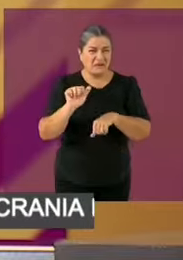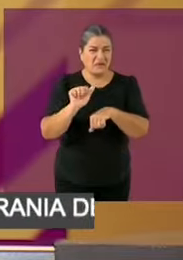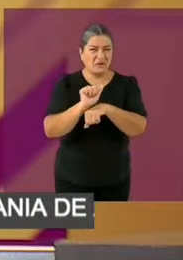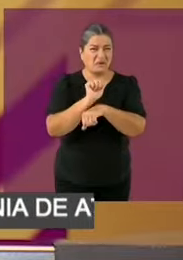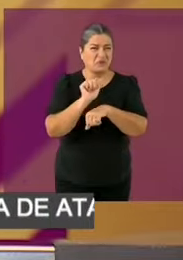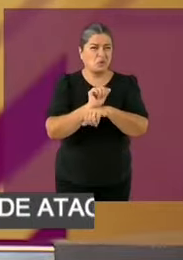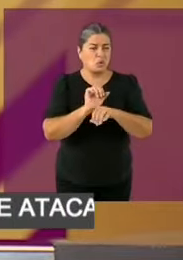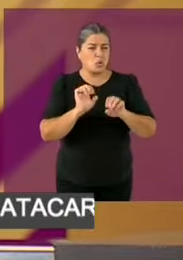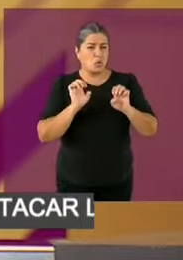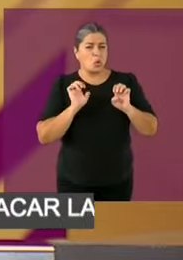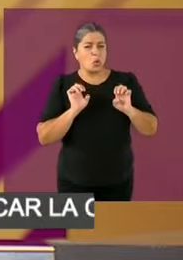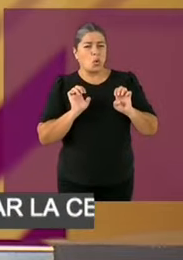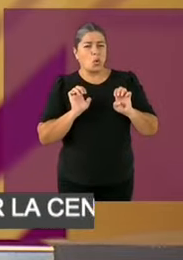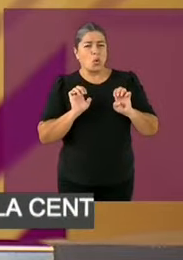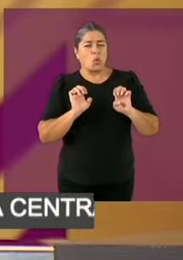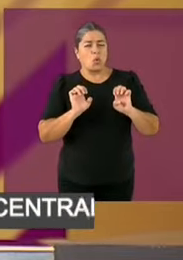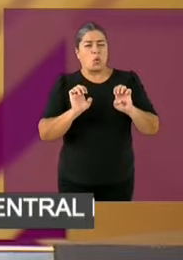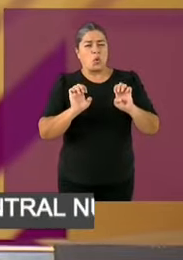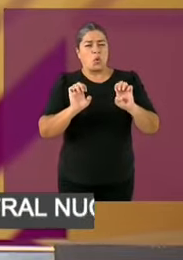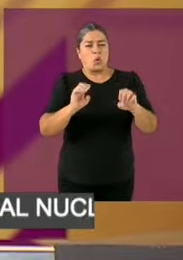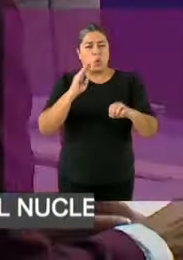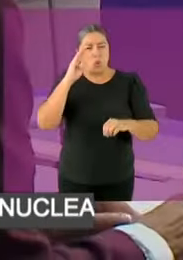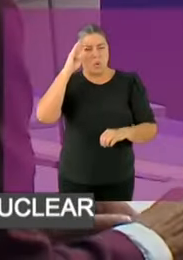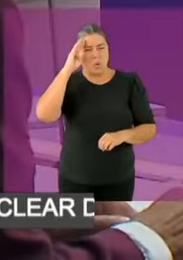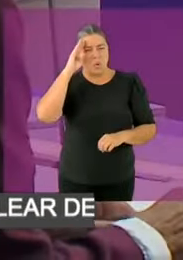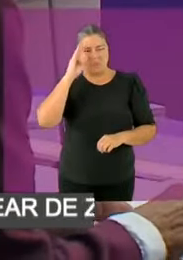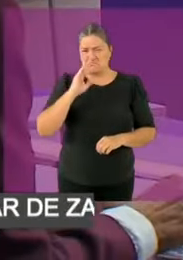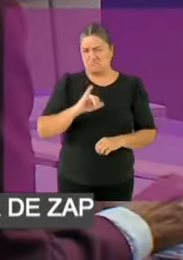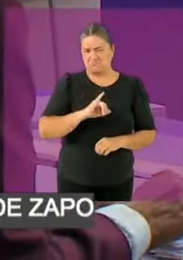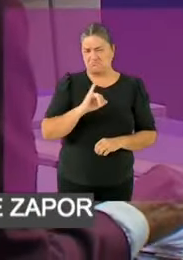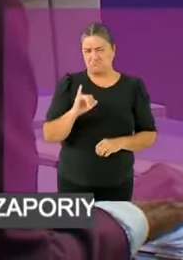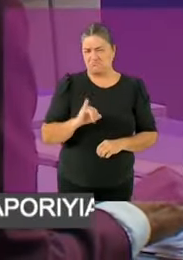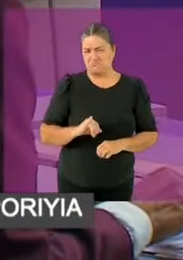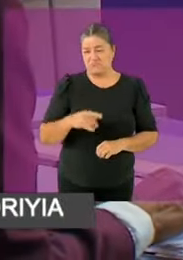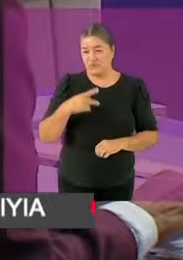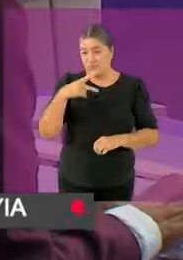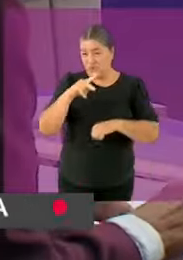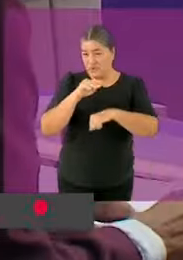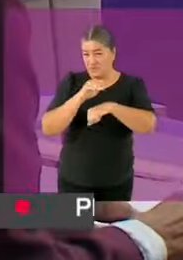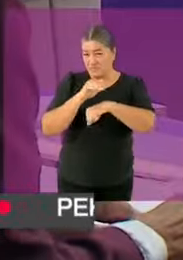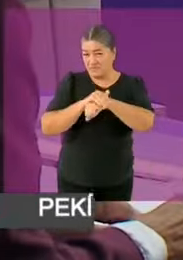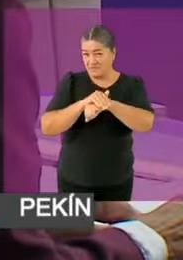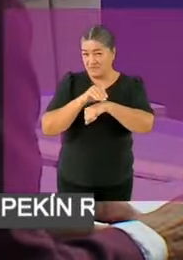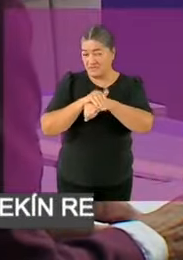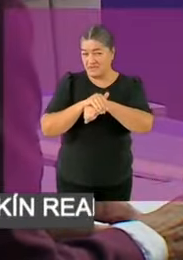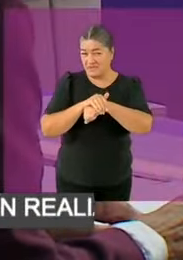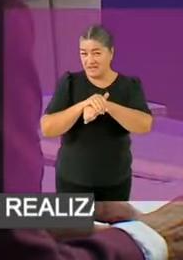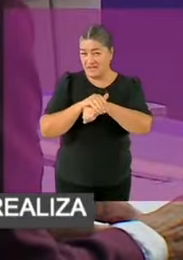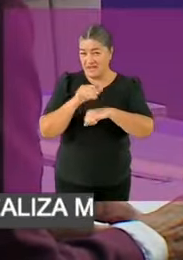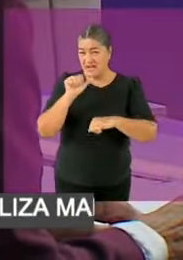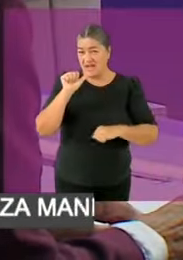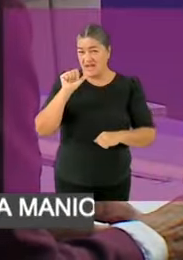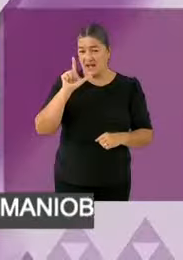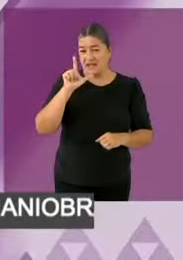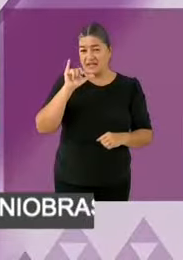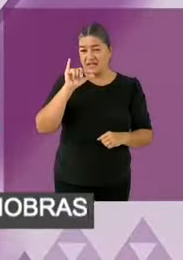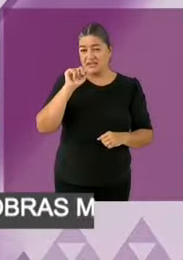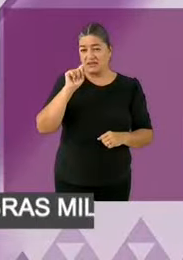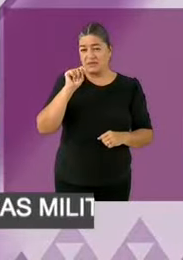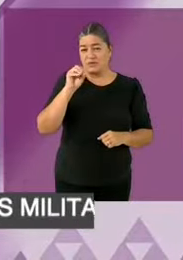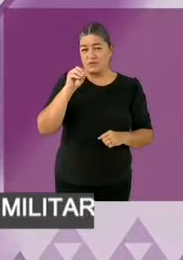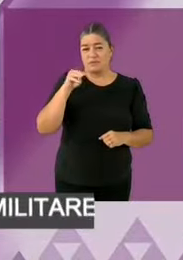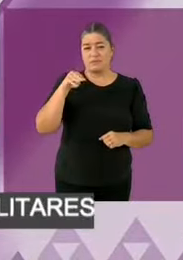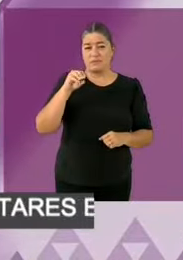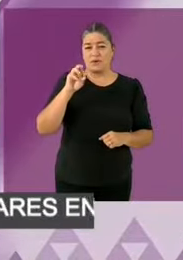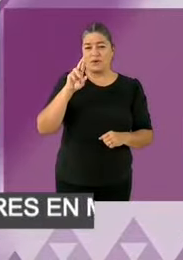historial de corrupción absolutamente grotesco. Y eso no tiene nada que ver con su edad. O como uno de sus invitados de